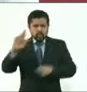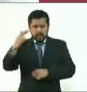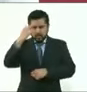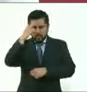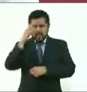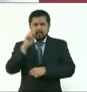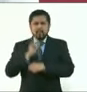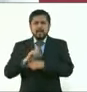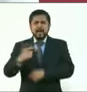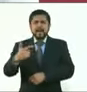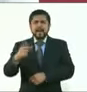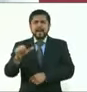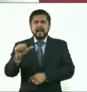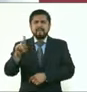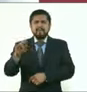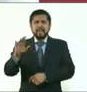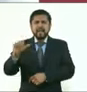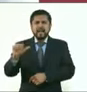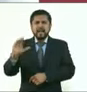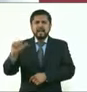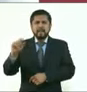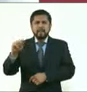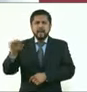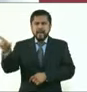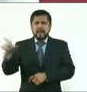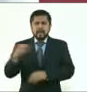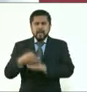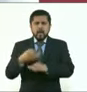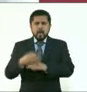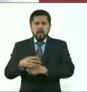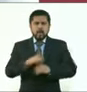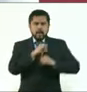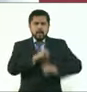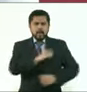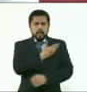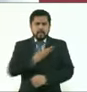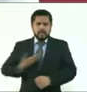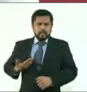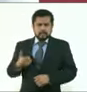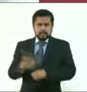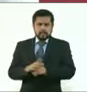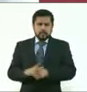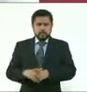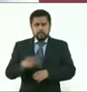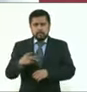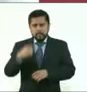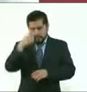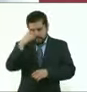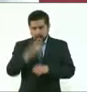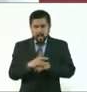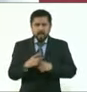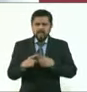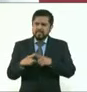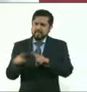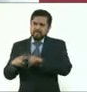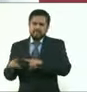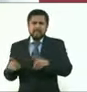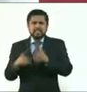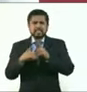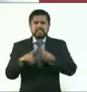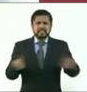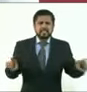presidente honoraria del Fondo Mixto de Turismo. Ella está desarrollando muchísimos temas